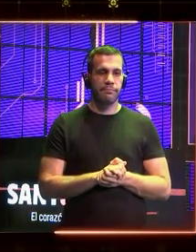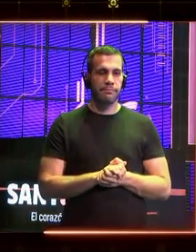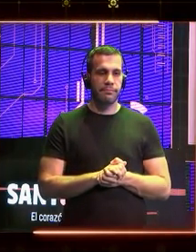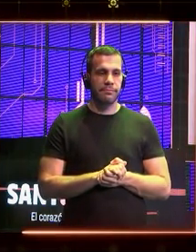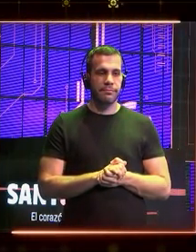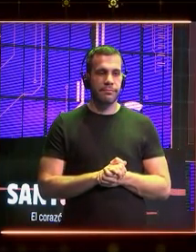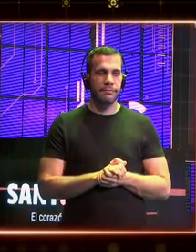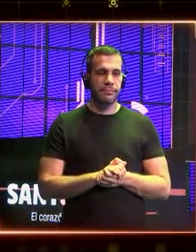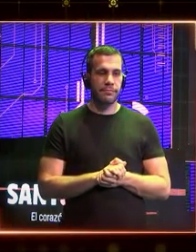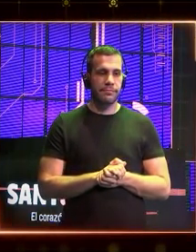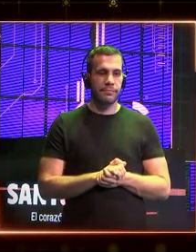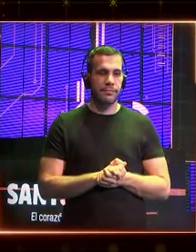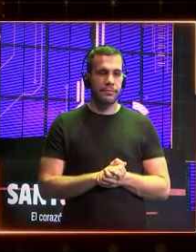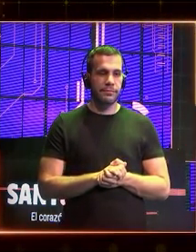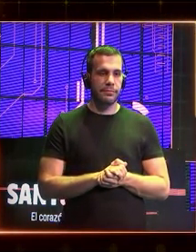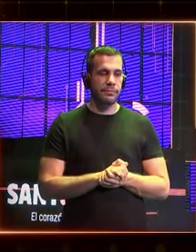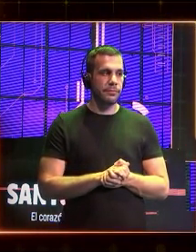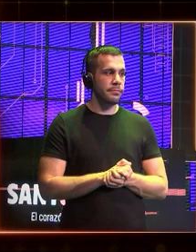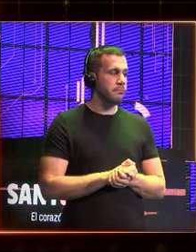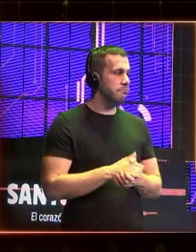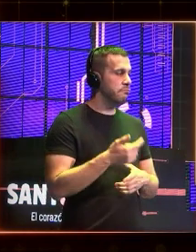Pero yo lo hago así y lo pasáis vosotros.